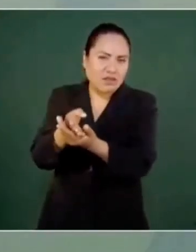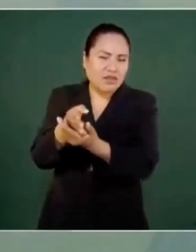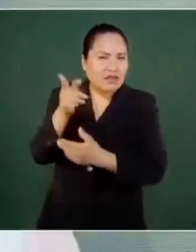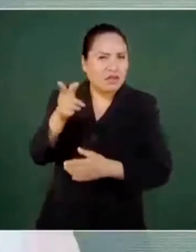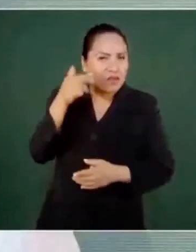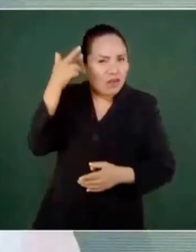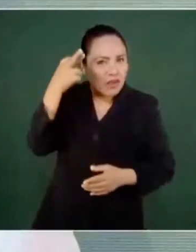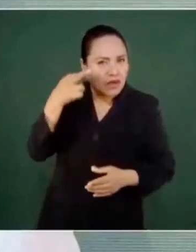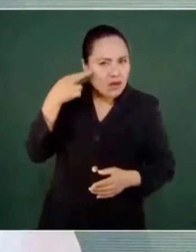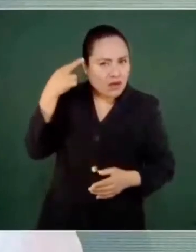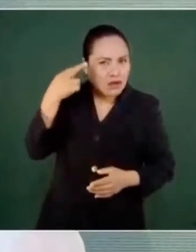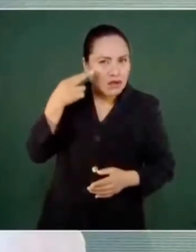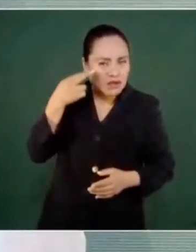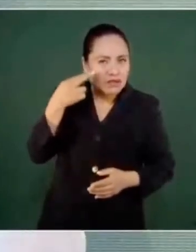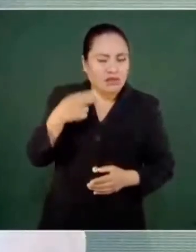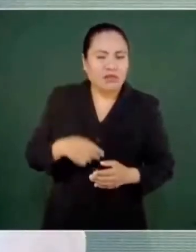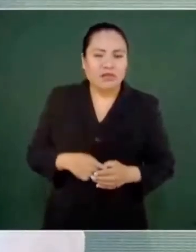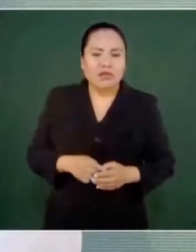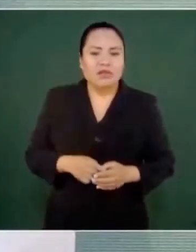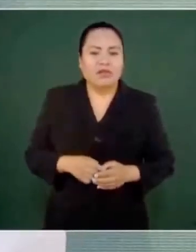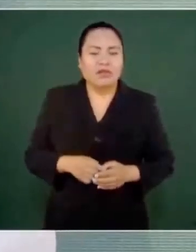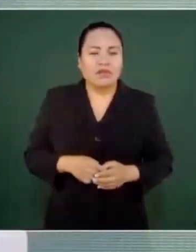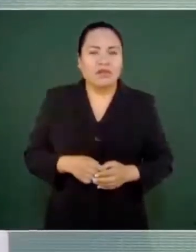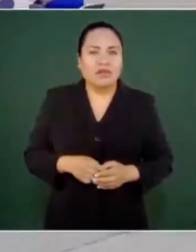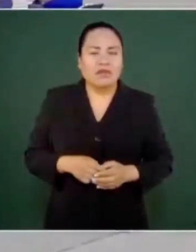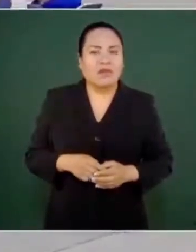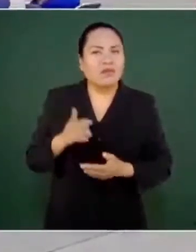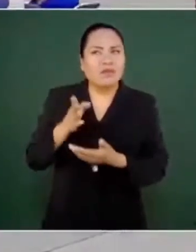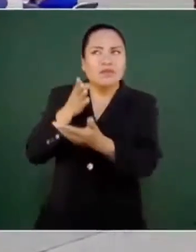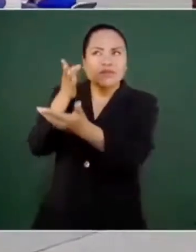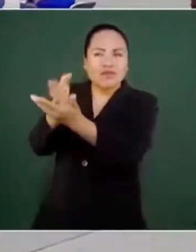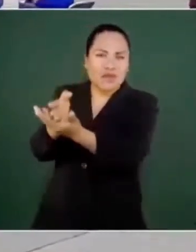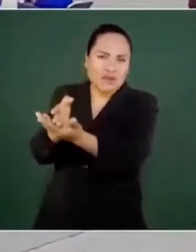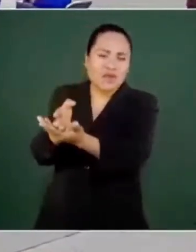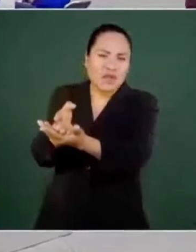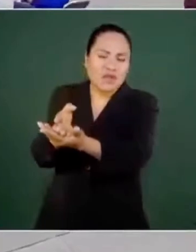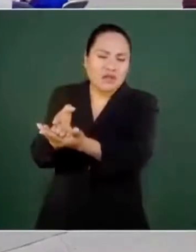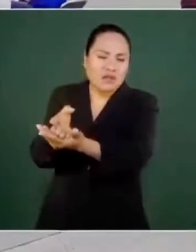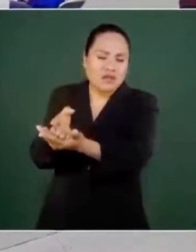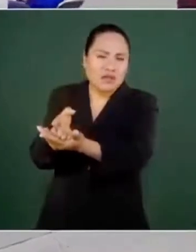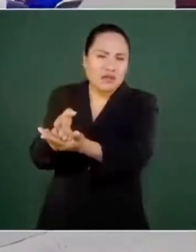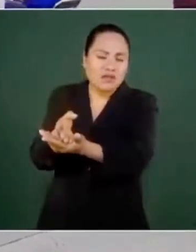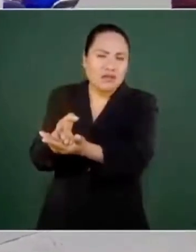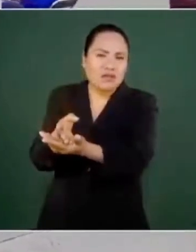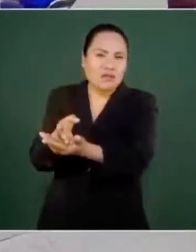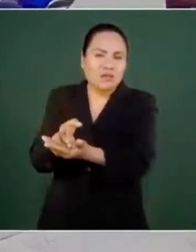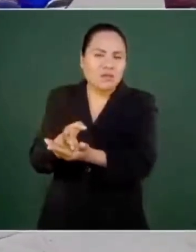porque hubo una